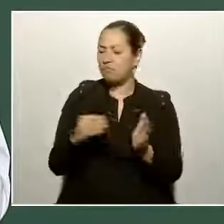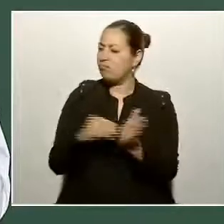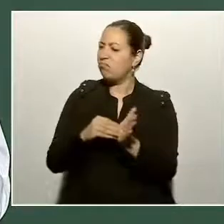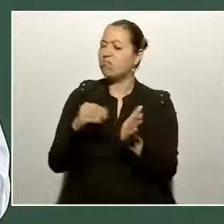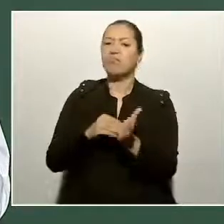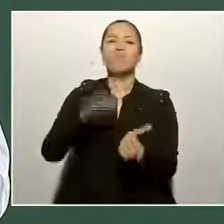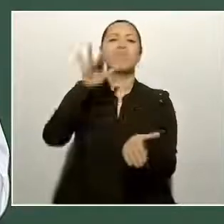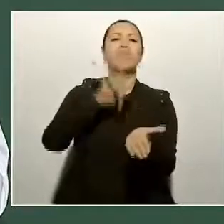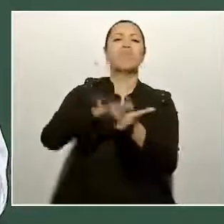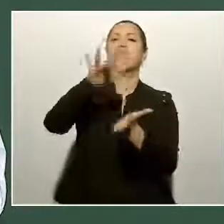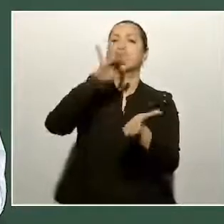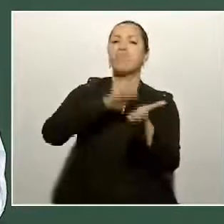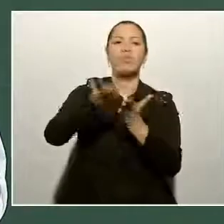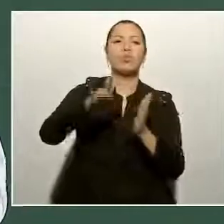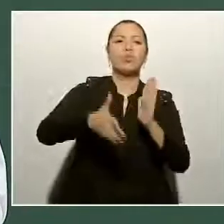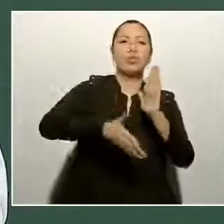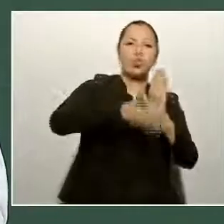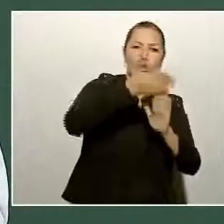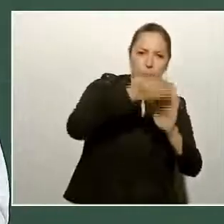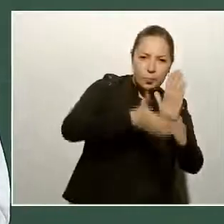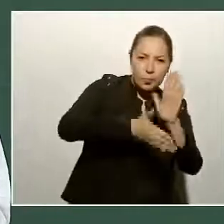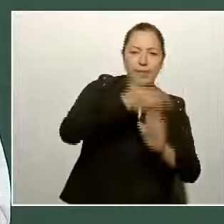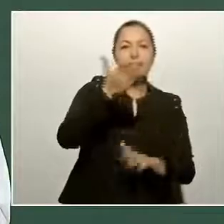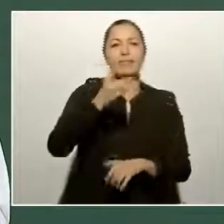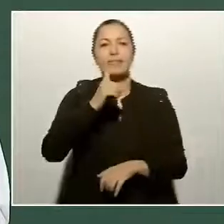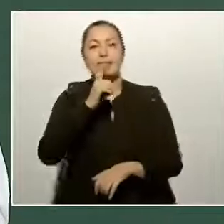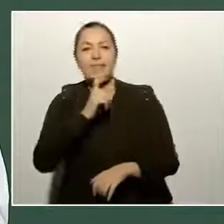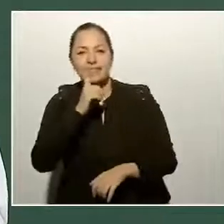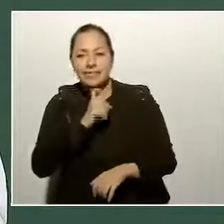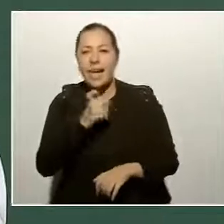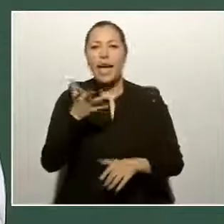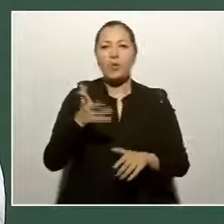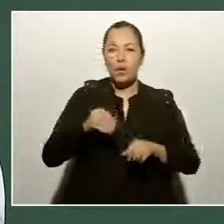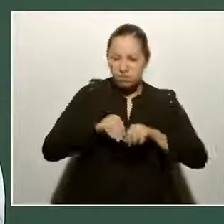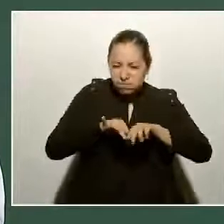con infraestructura hidráulica, carretera